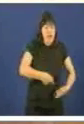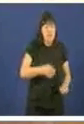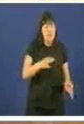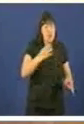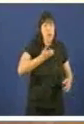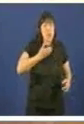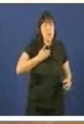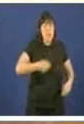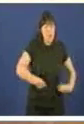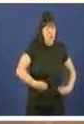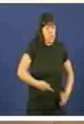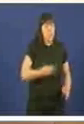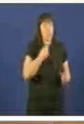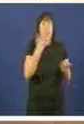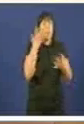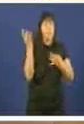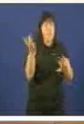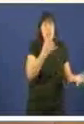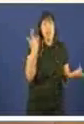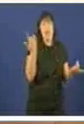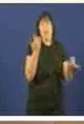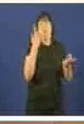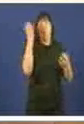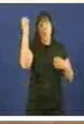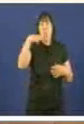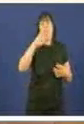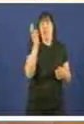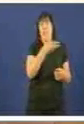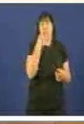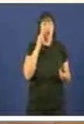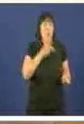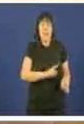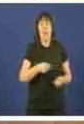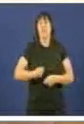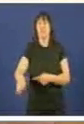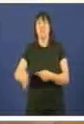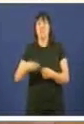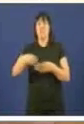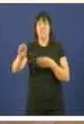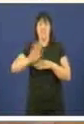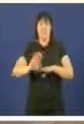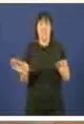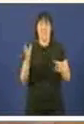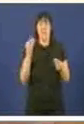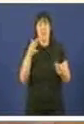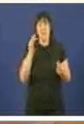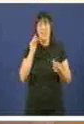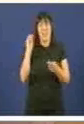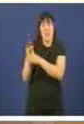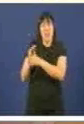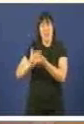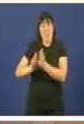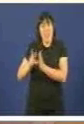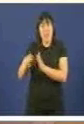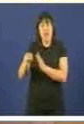directamente en forma de limpeza, suministración eléctrica, etc. E que, ademais, estas liquidacións xiran selle os